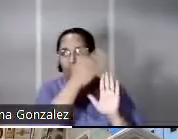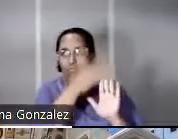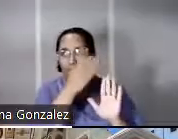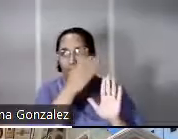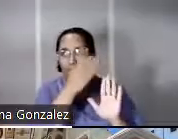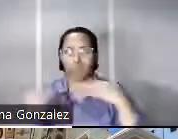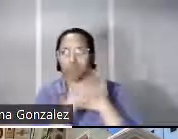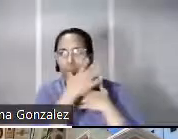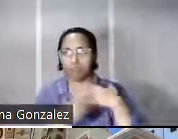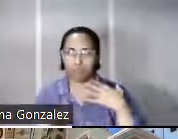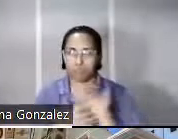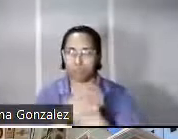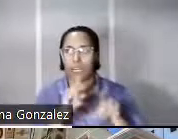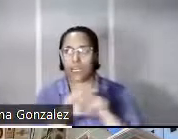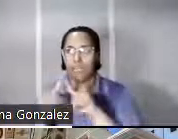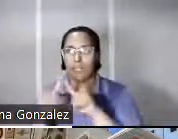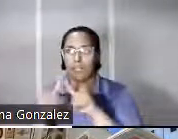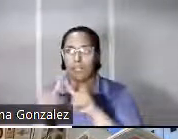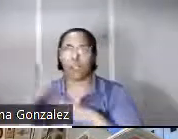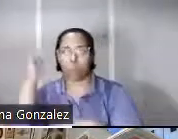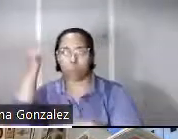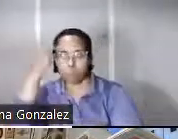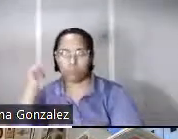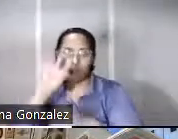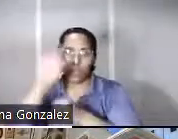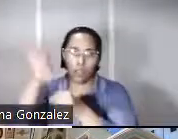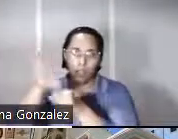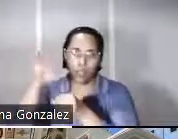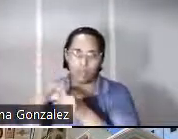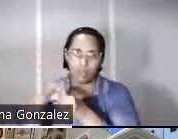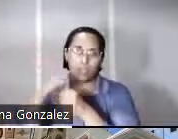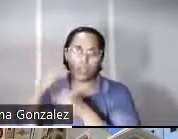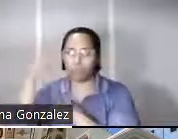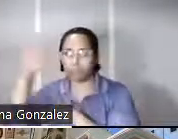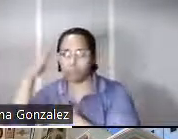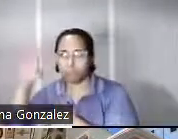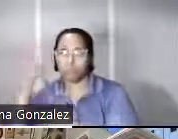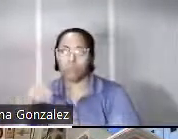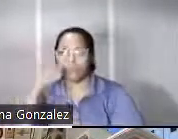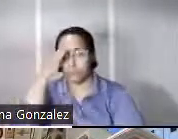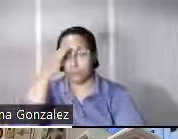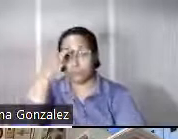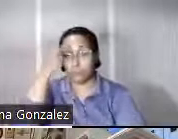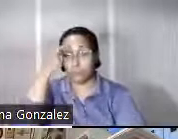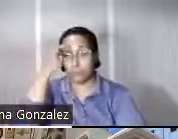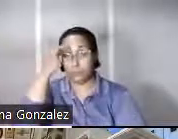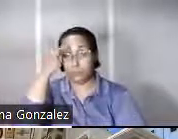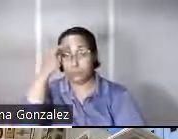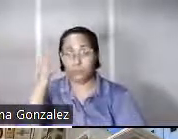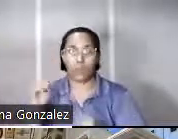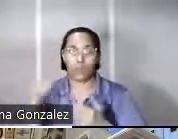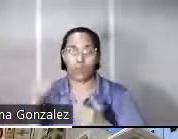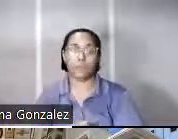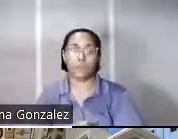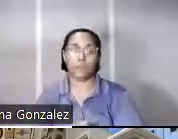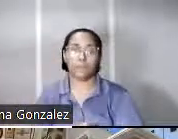habido de campañas políticas en las primarias del partido nuevo progresista por ejemplo y que es un ejemplo de